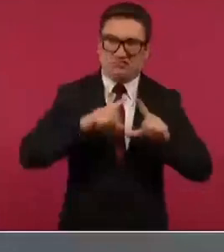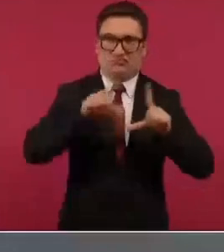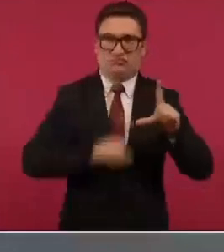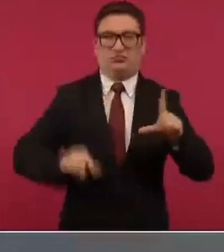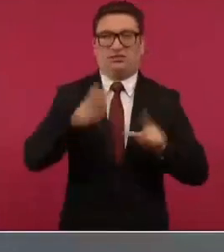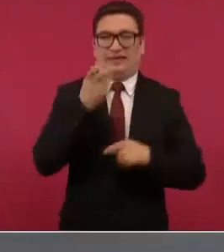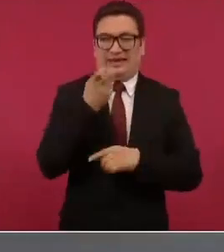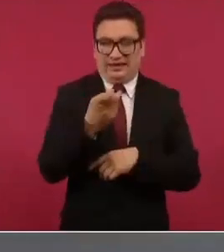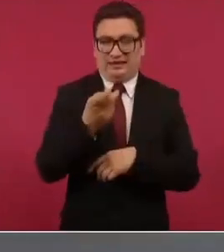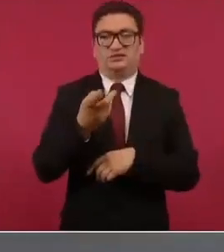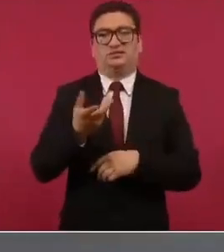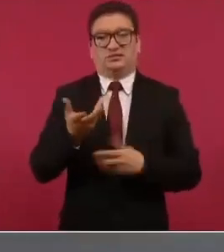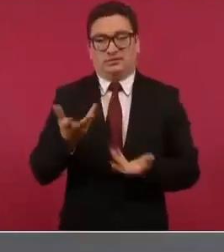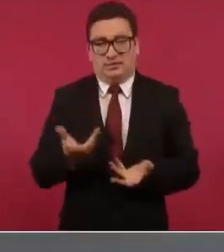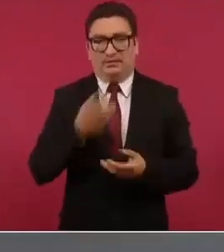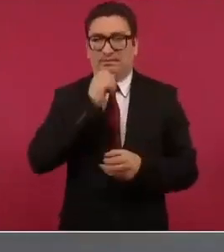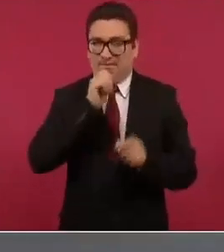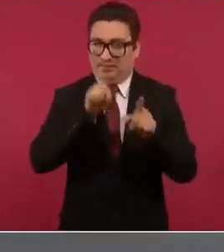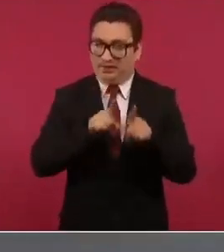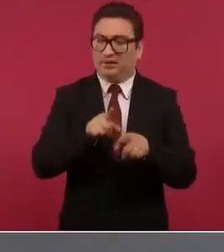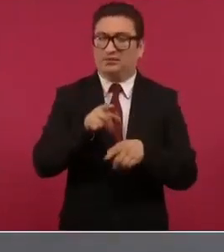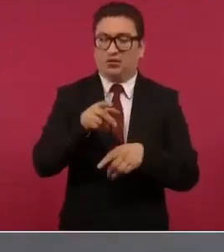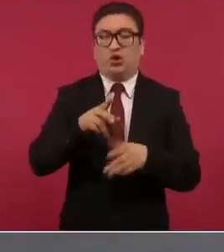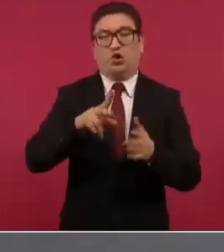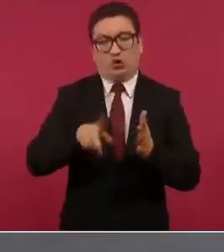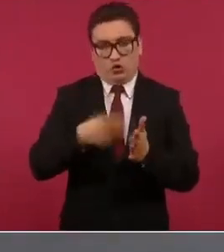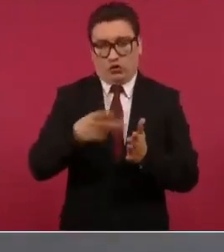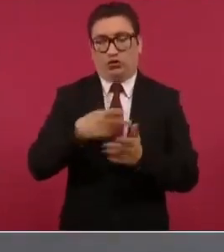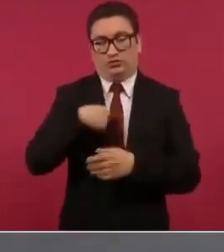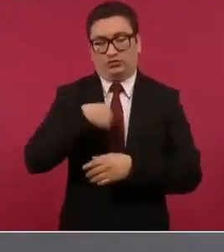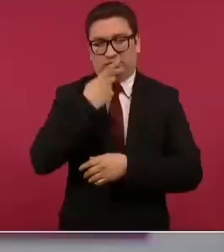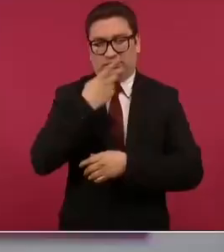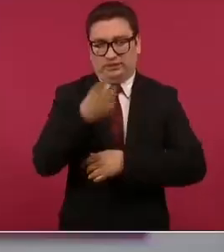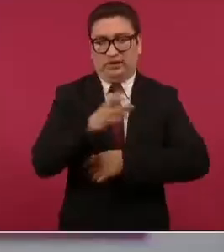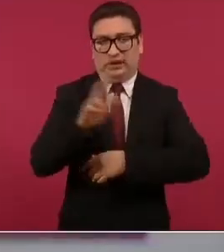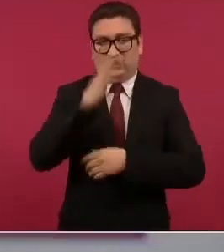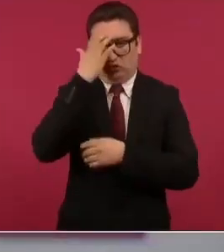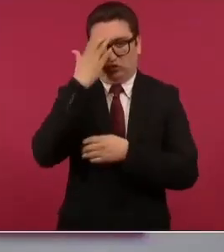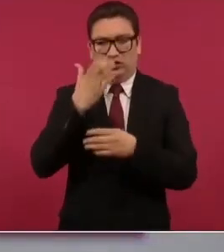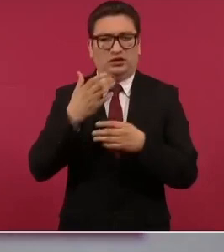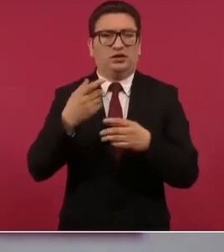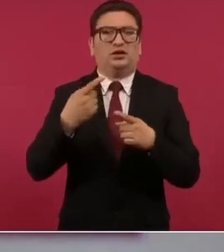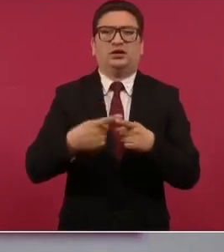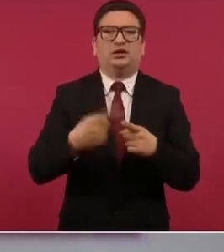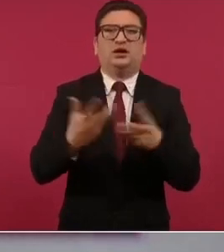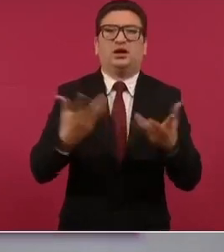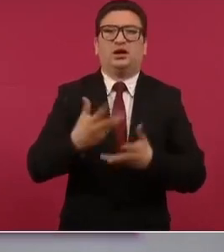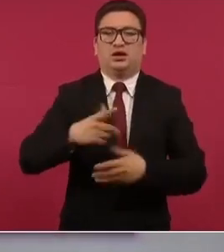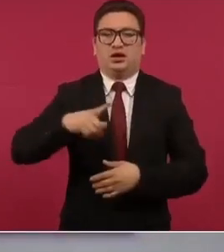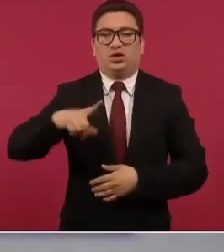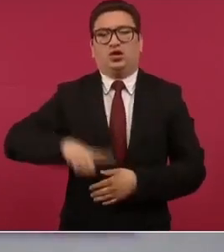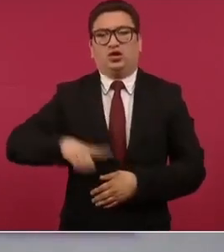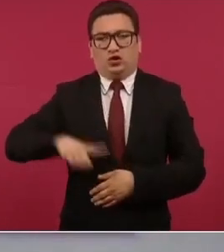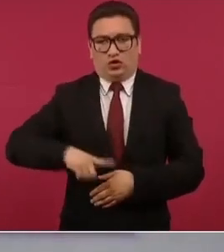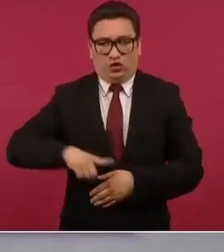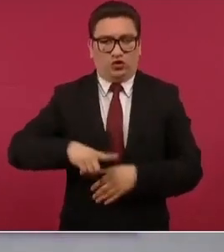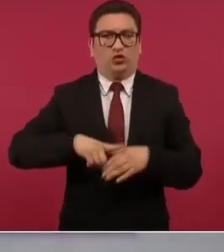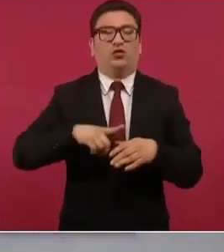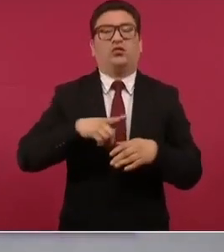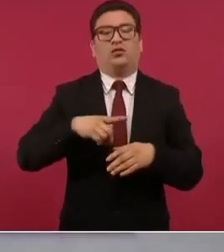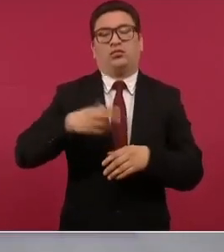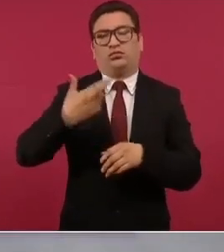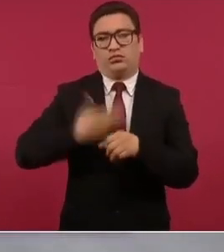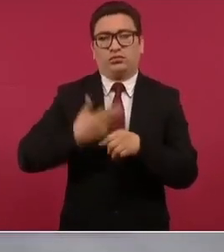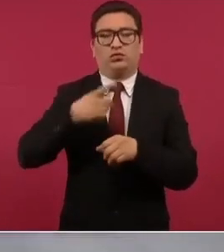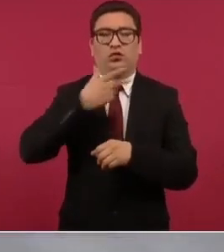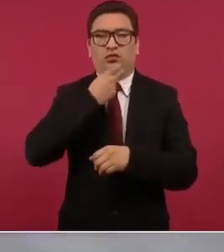mismo y es importante reconocerlo lo hacen las gobernadoras y los gobernadores